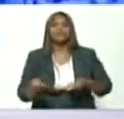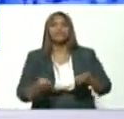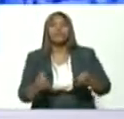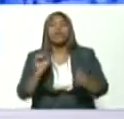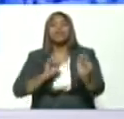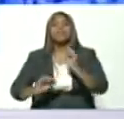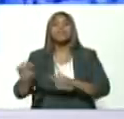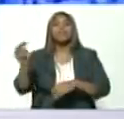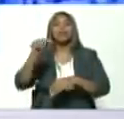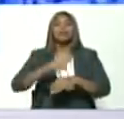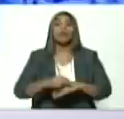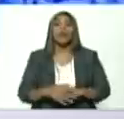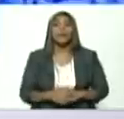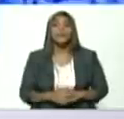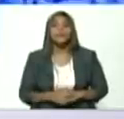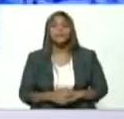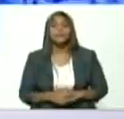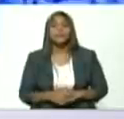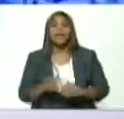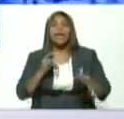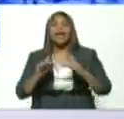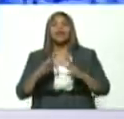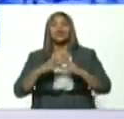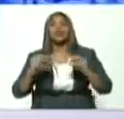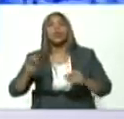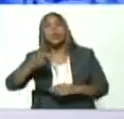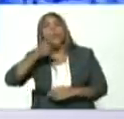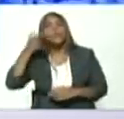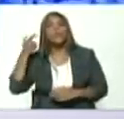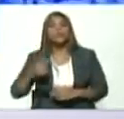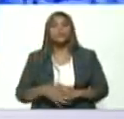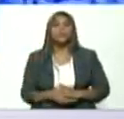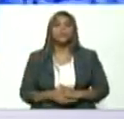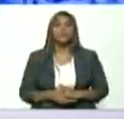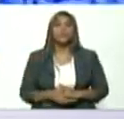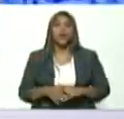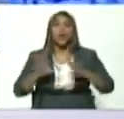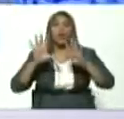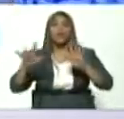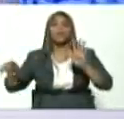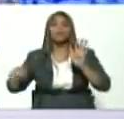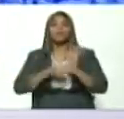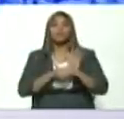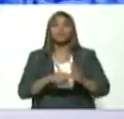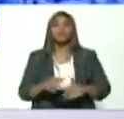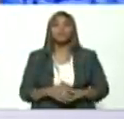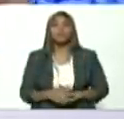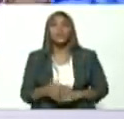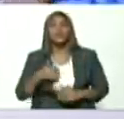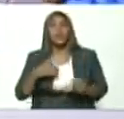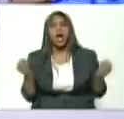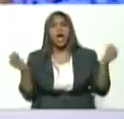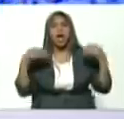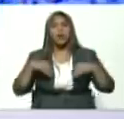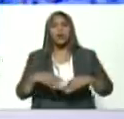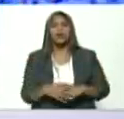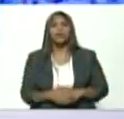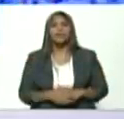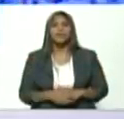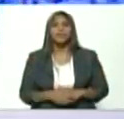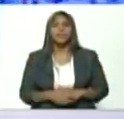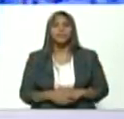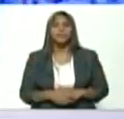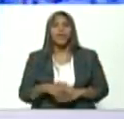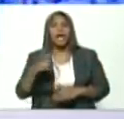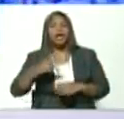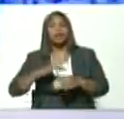defensa nacional en la guerra de todo el pueblo y noveno lugar estoy de acuerdo Héctor